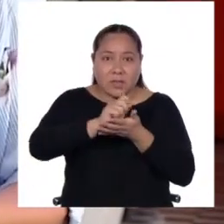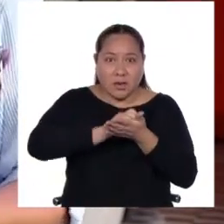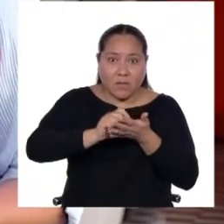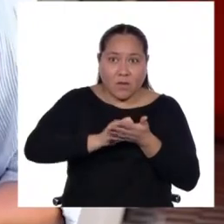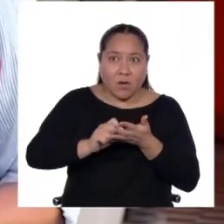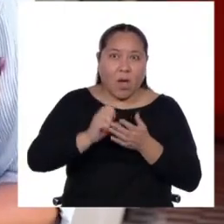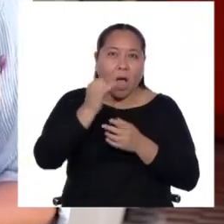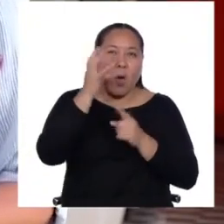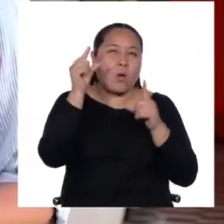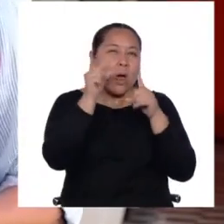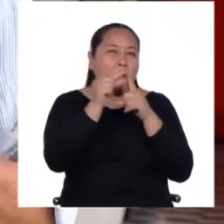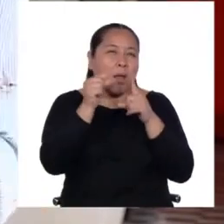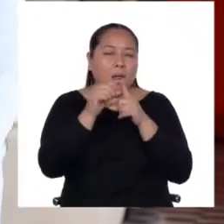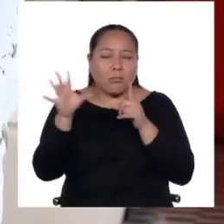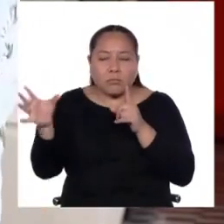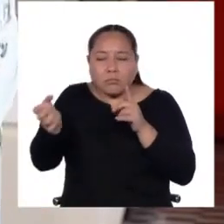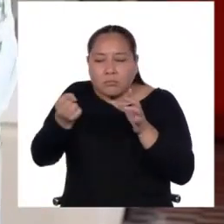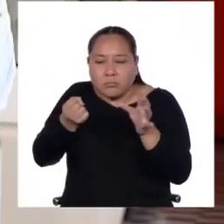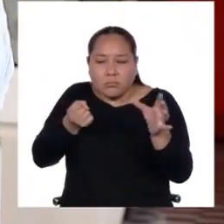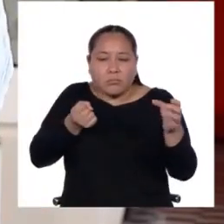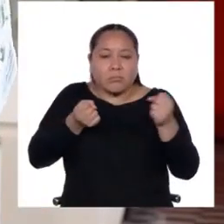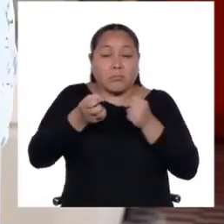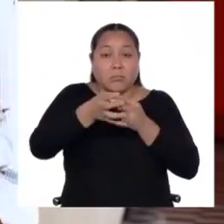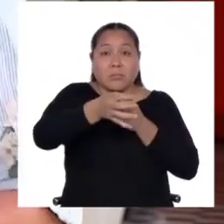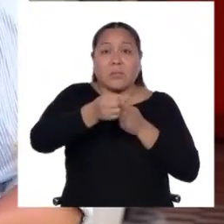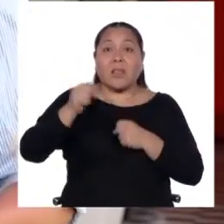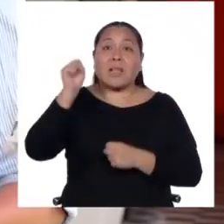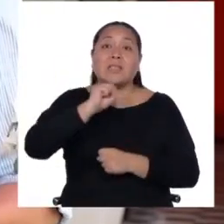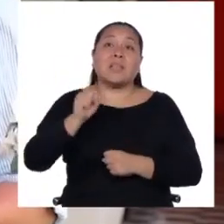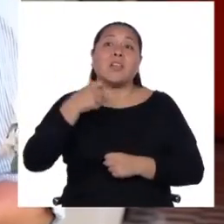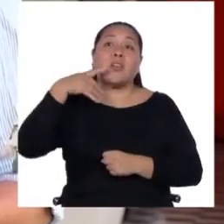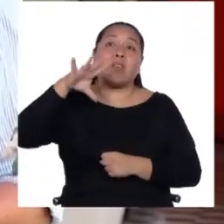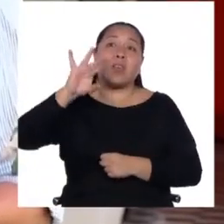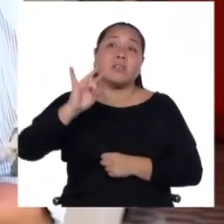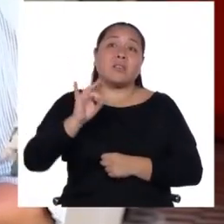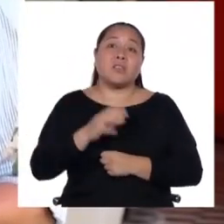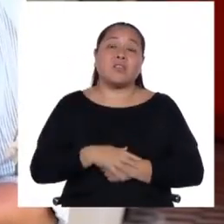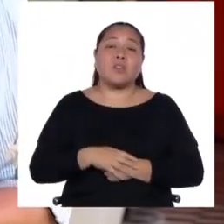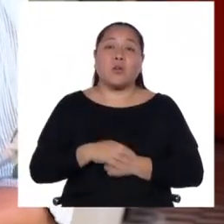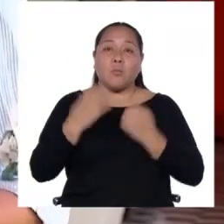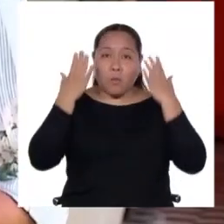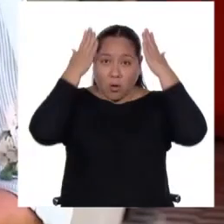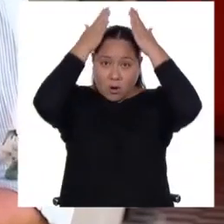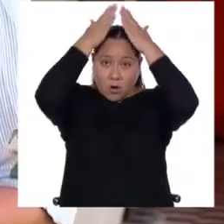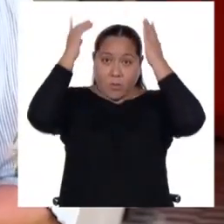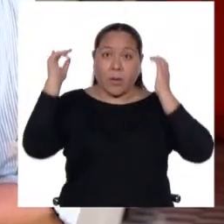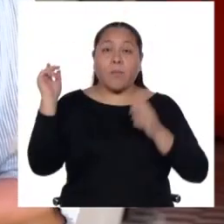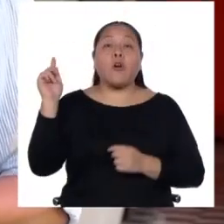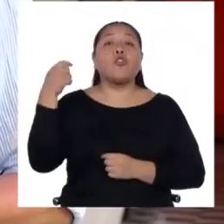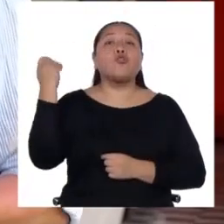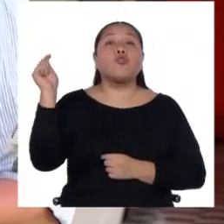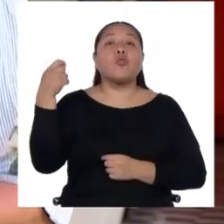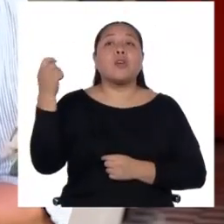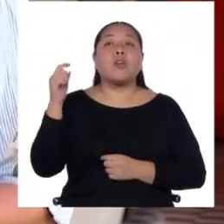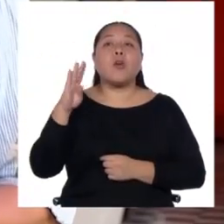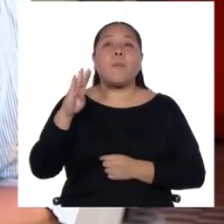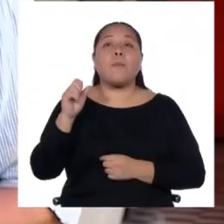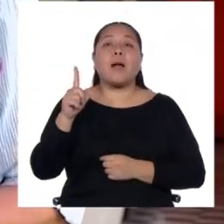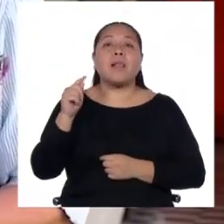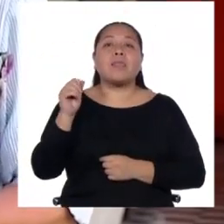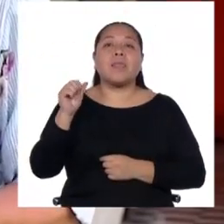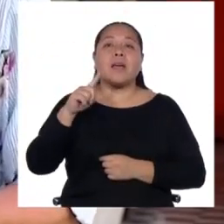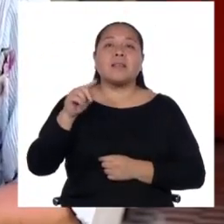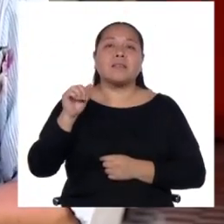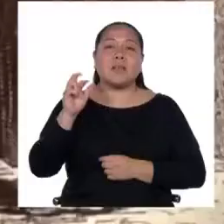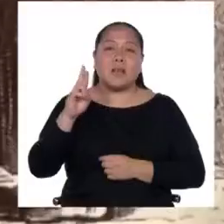otras palabras recogidas ya en el siglo XVIII por el obispo de Trujillo, Baltasar Martínez